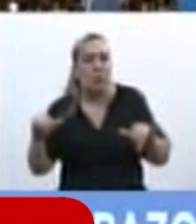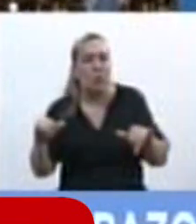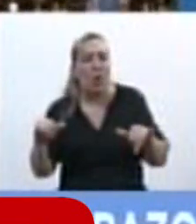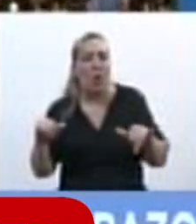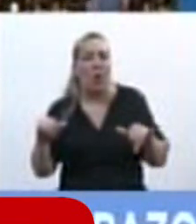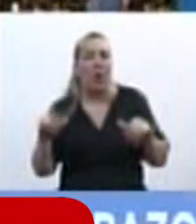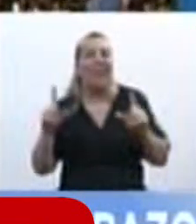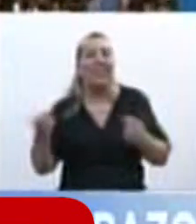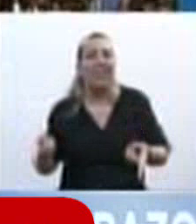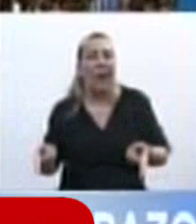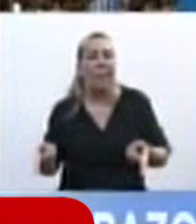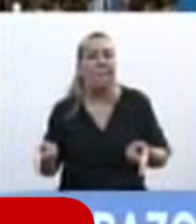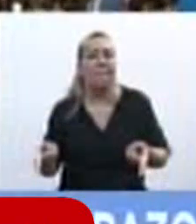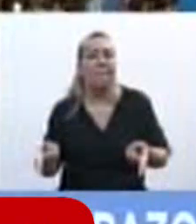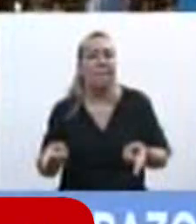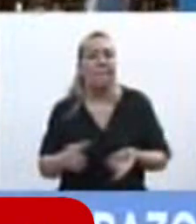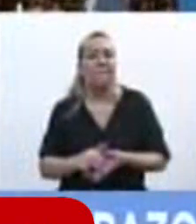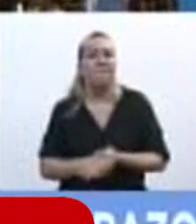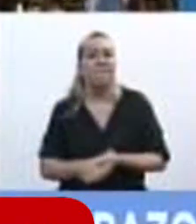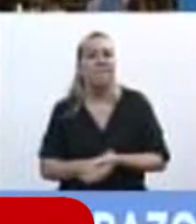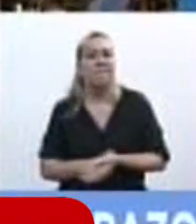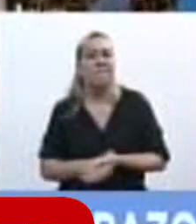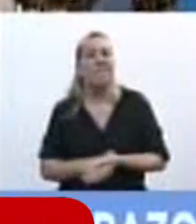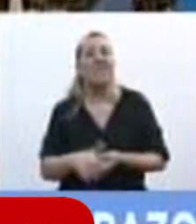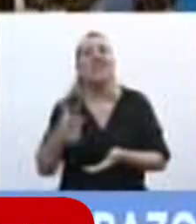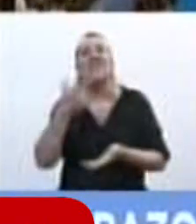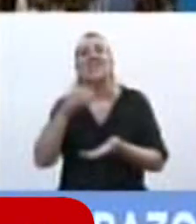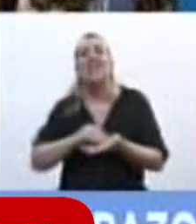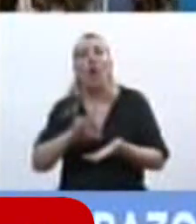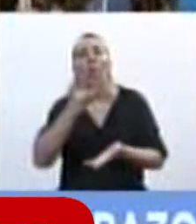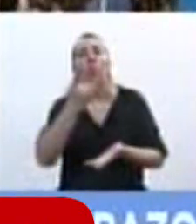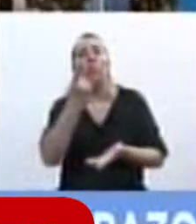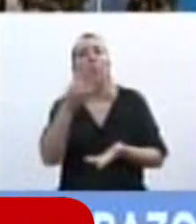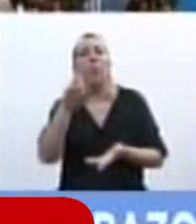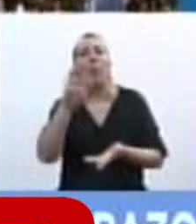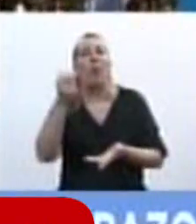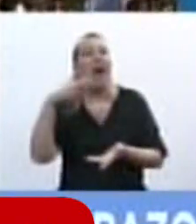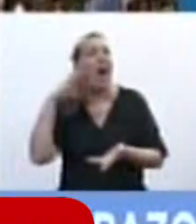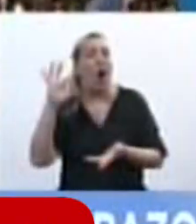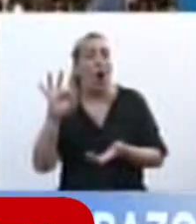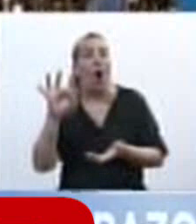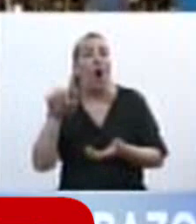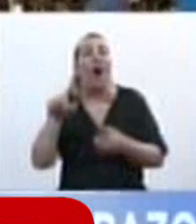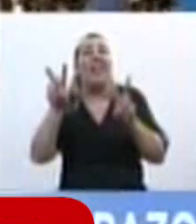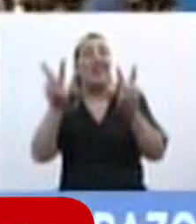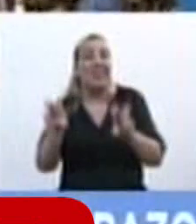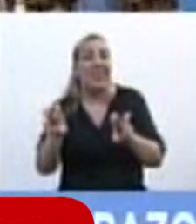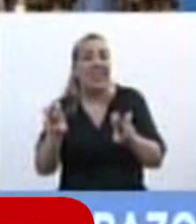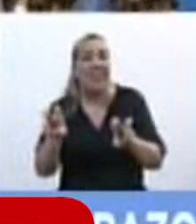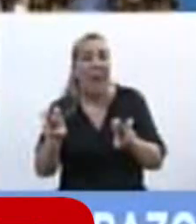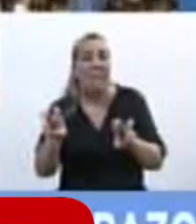también la senadora de Durango algunos de estos temas varios